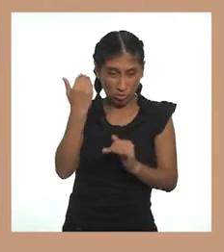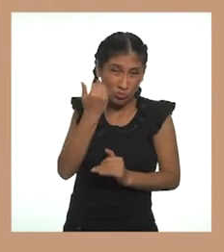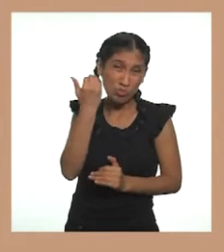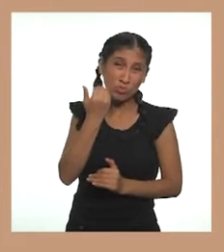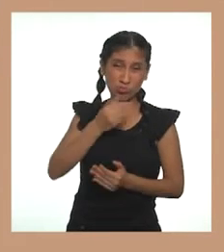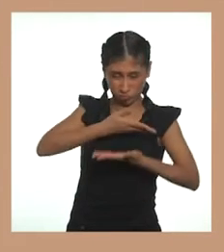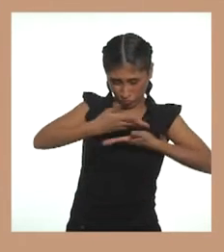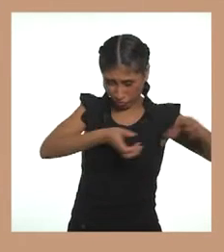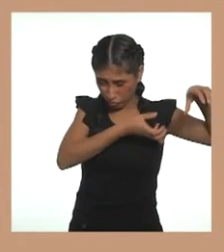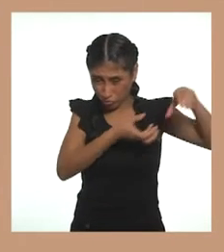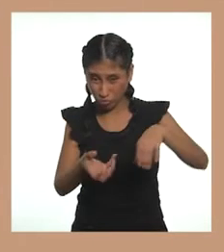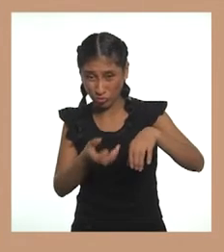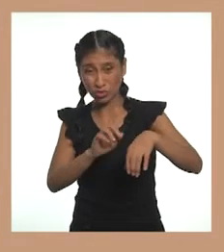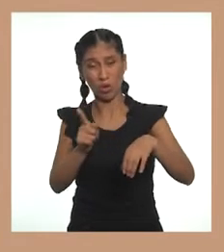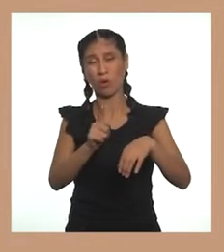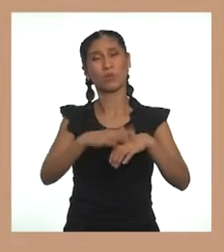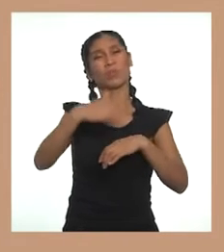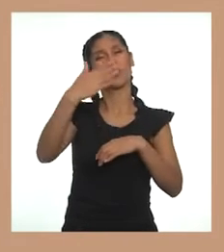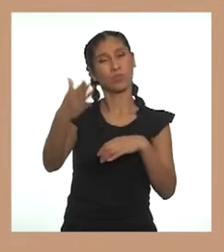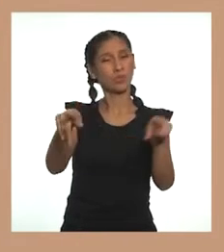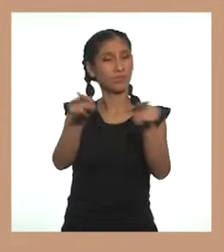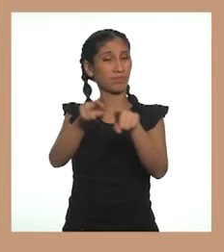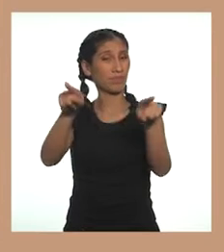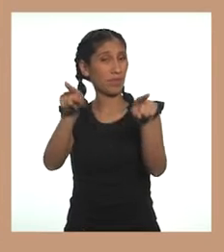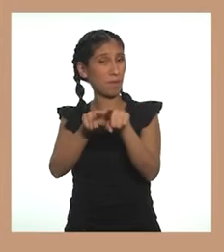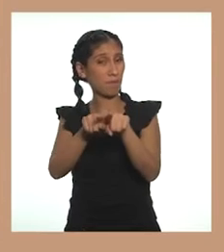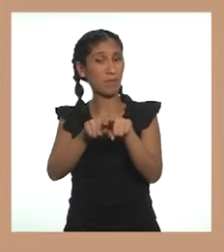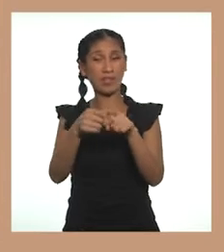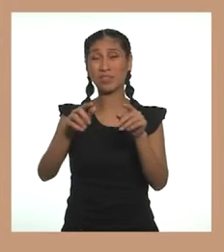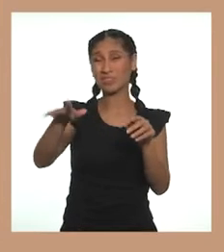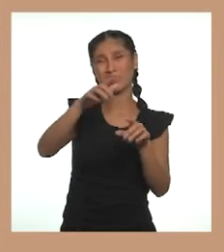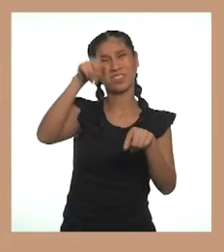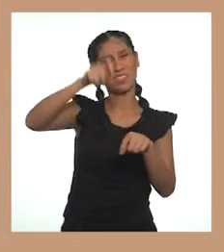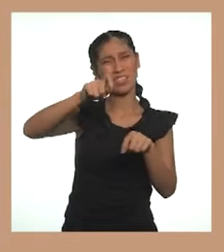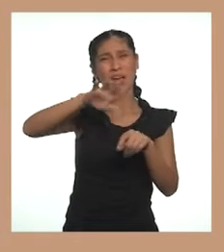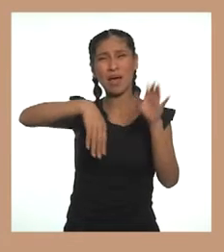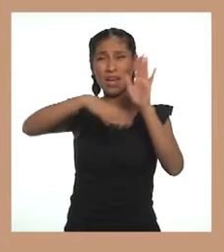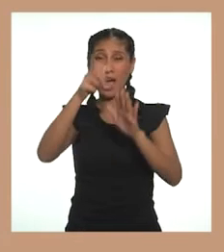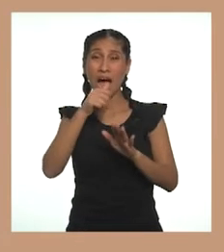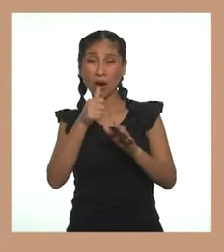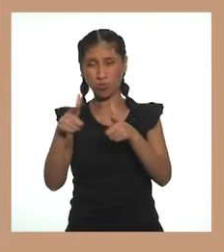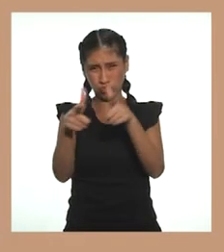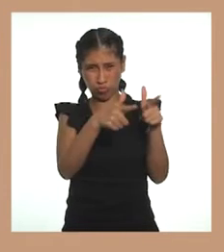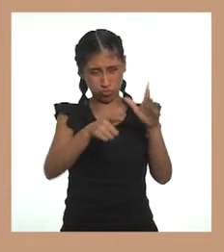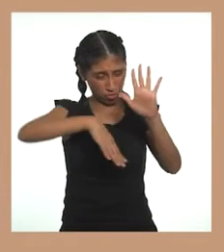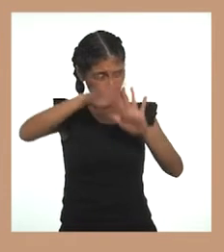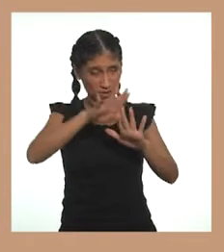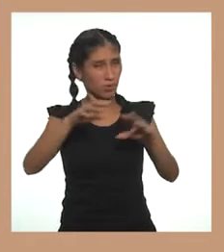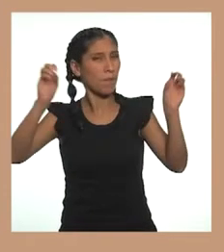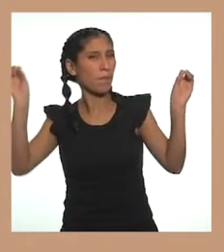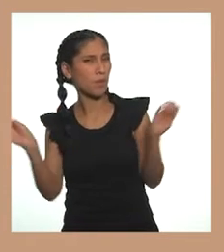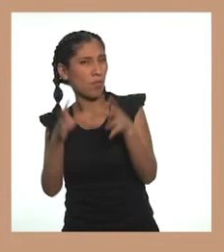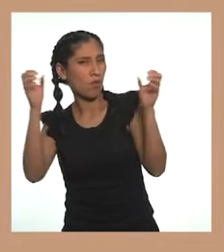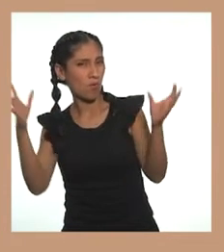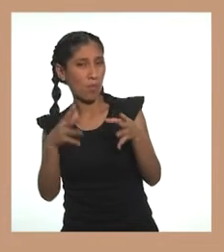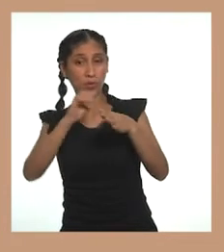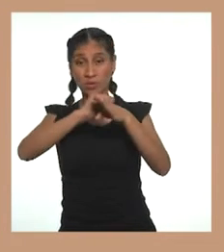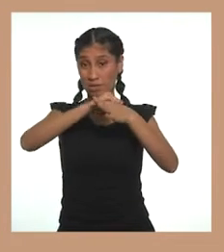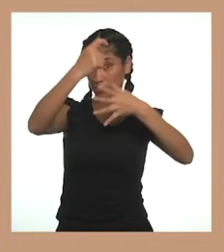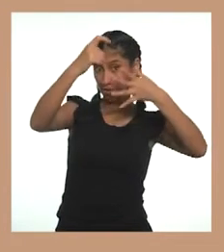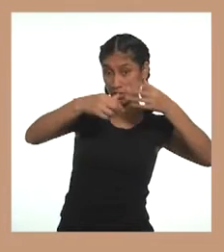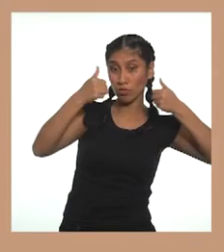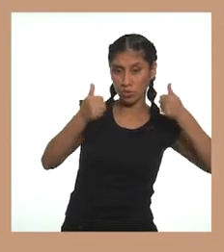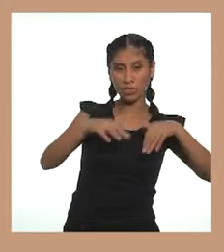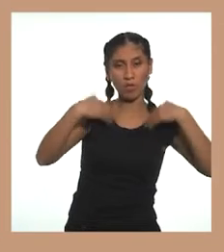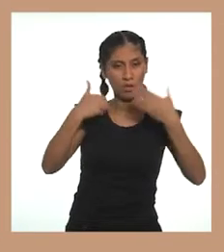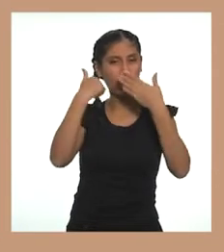rápido deterioro, y en consecuencia, mayores gastos en su mantenimiento y en el tratamiento de las aguas residuales. Promovamos las buenas